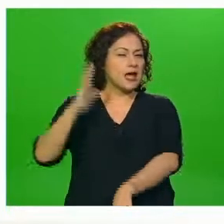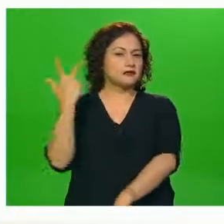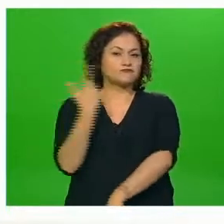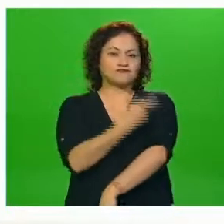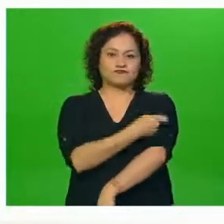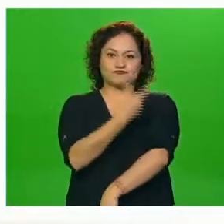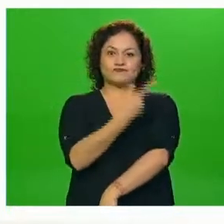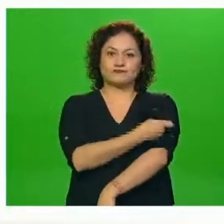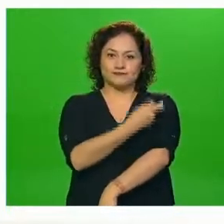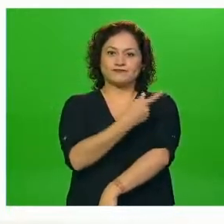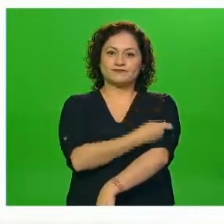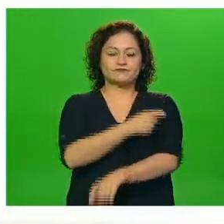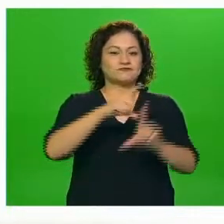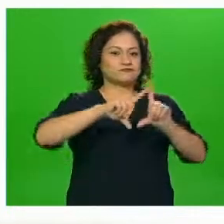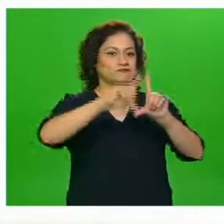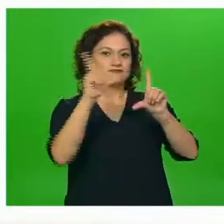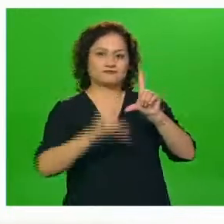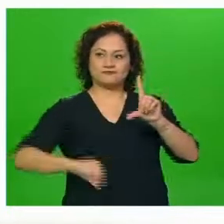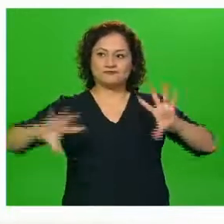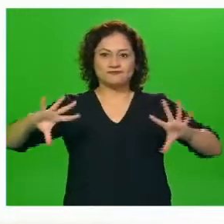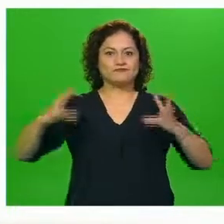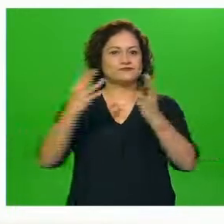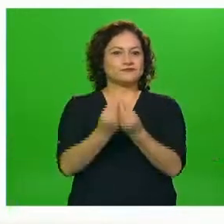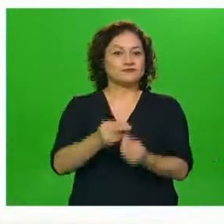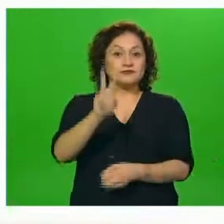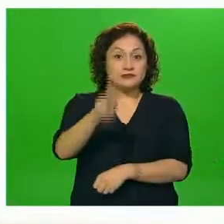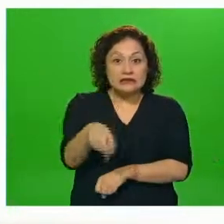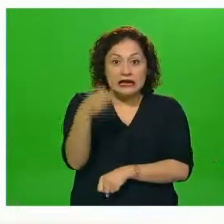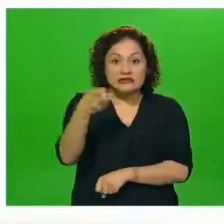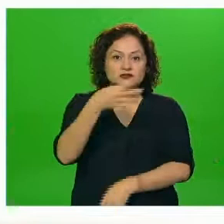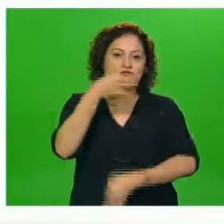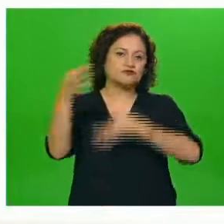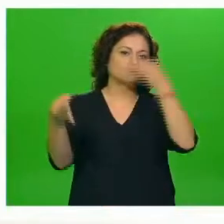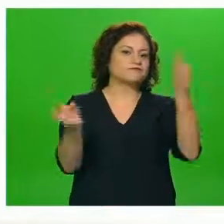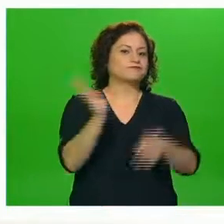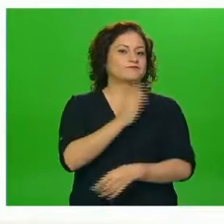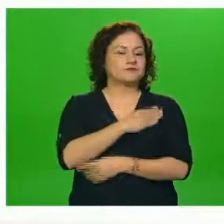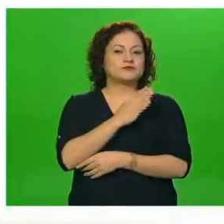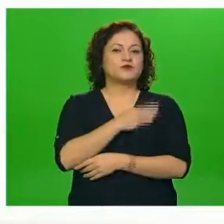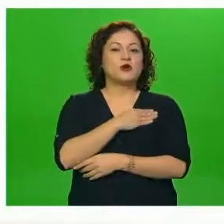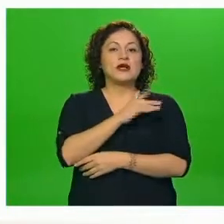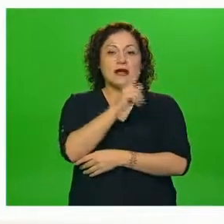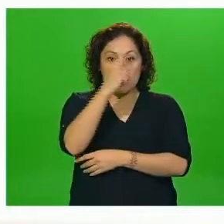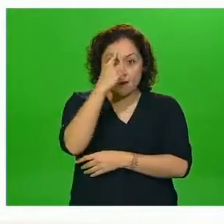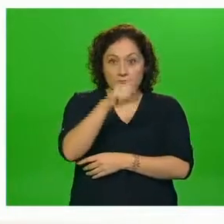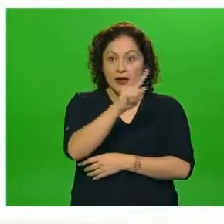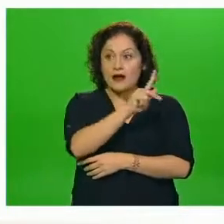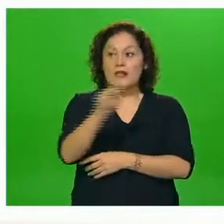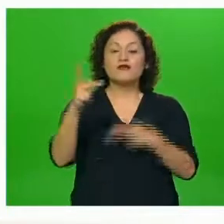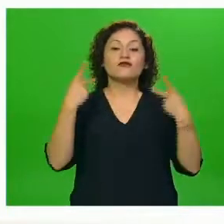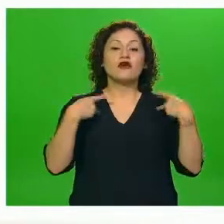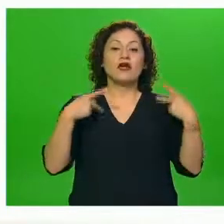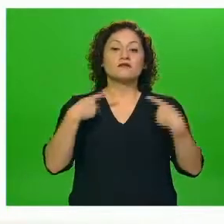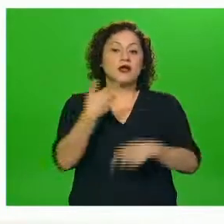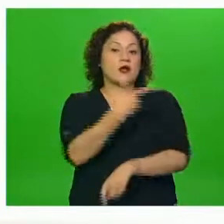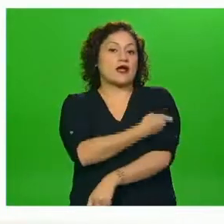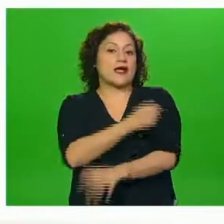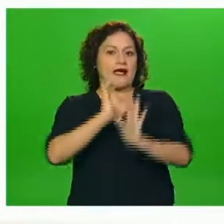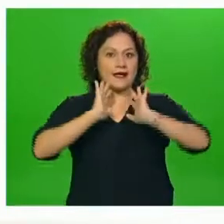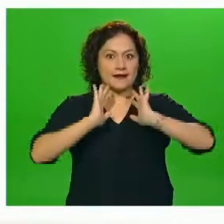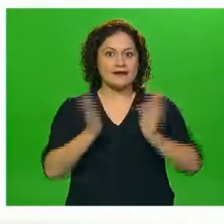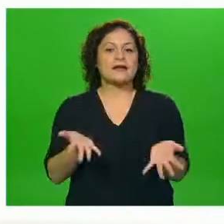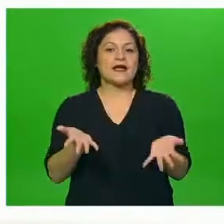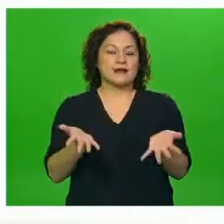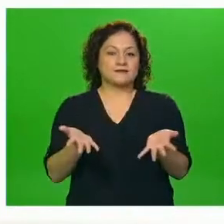de dosis en todo el país. Estas son buenas noticias obviamente para todas las personas que recibieron esas dosis durante esta semana. Porque están